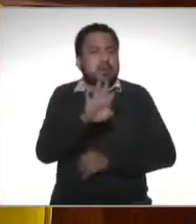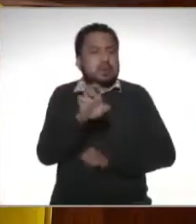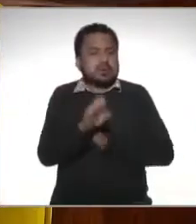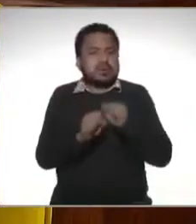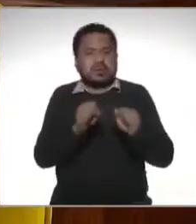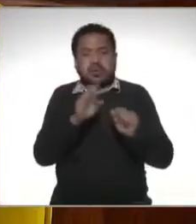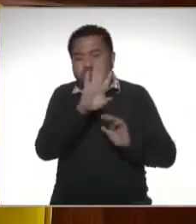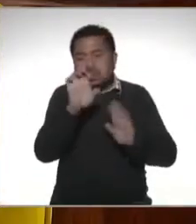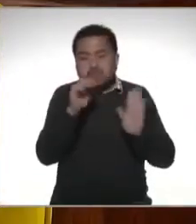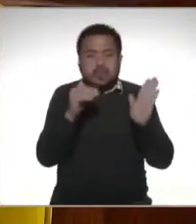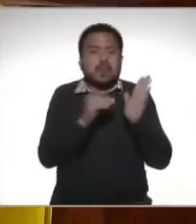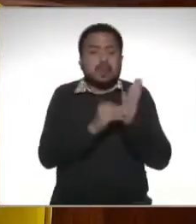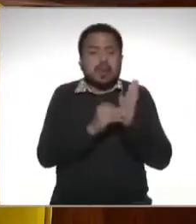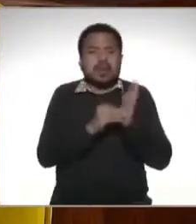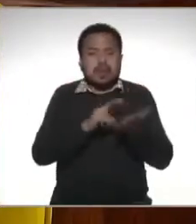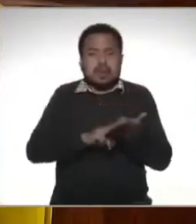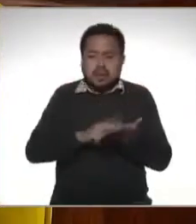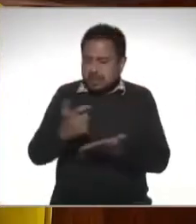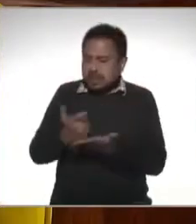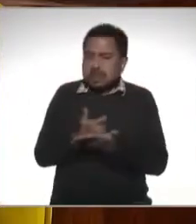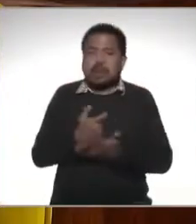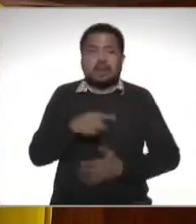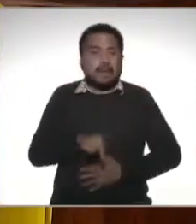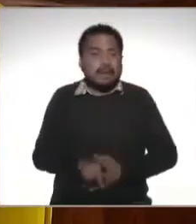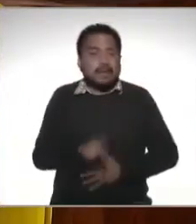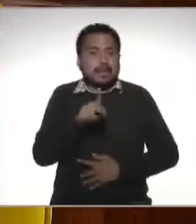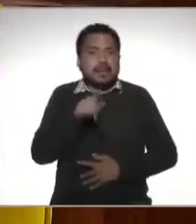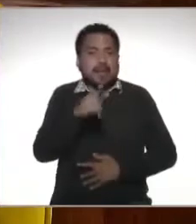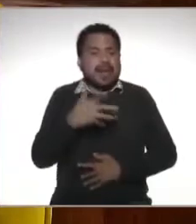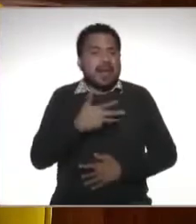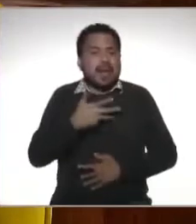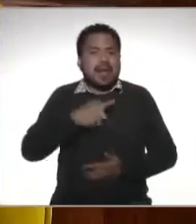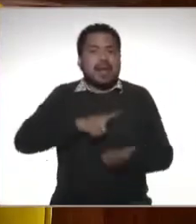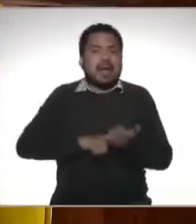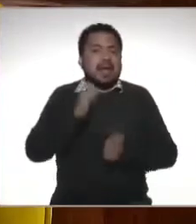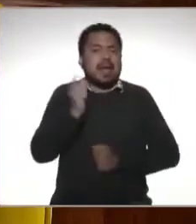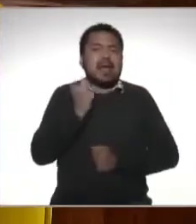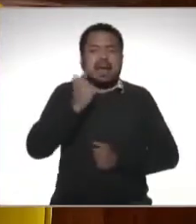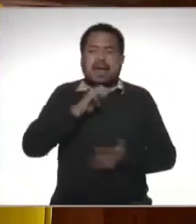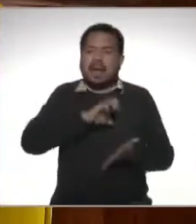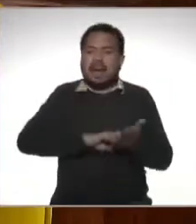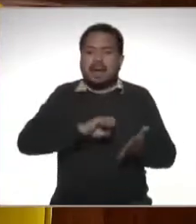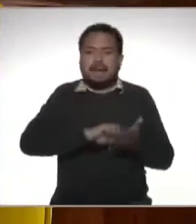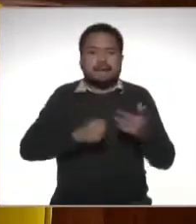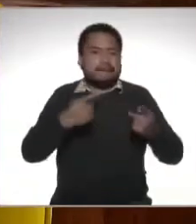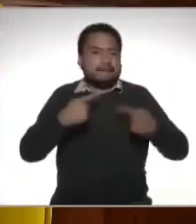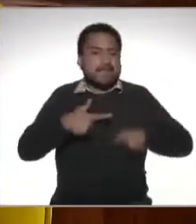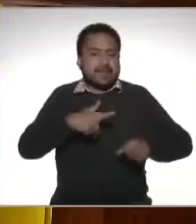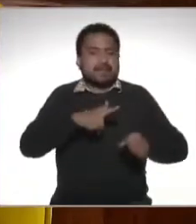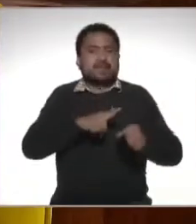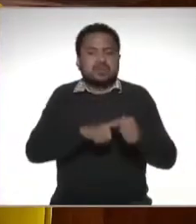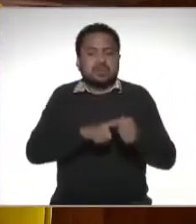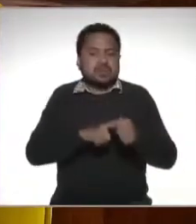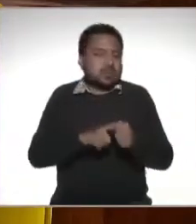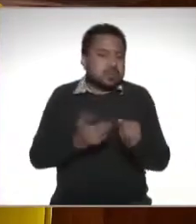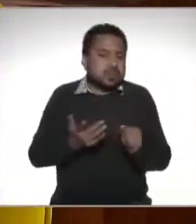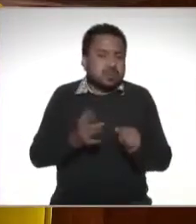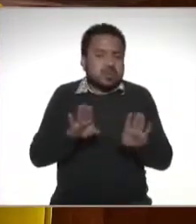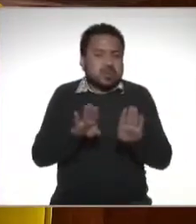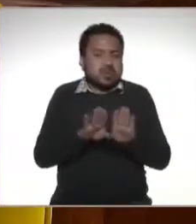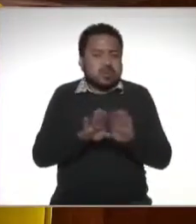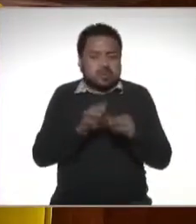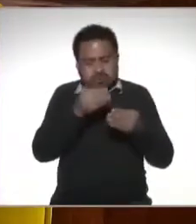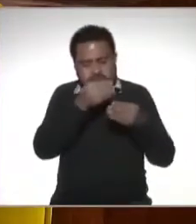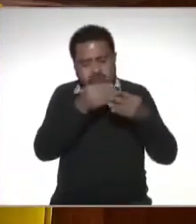mil pesos de ingresos pero tienes algo que llamamos deducciones personales es decir una